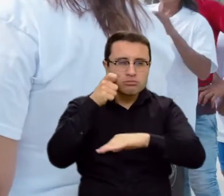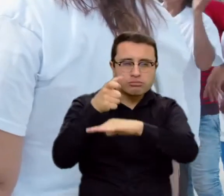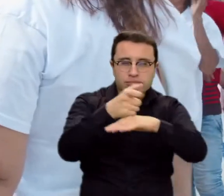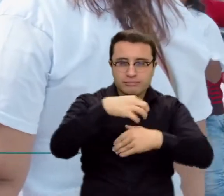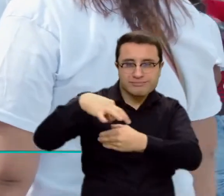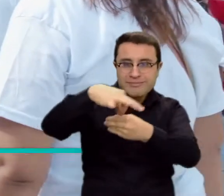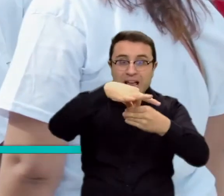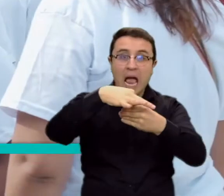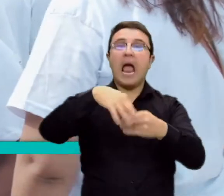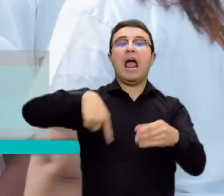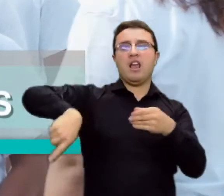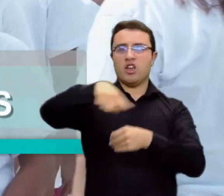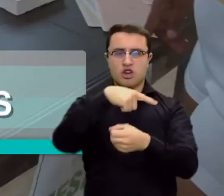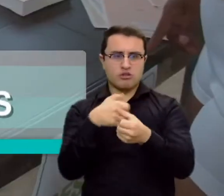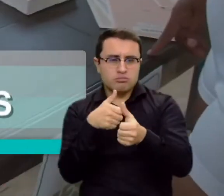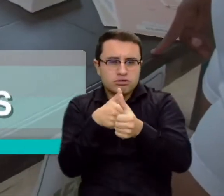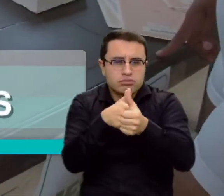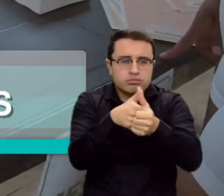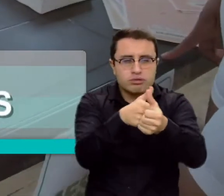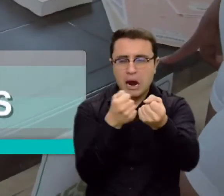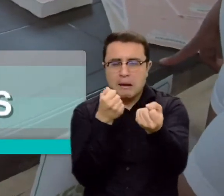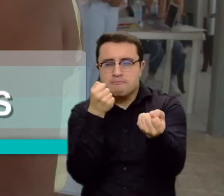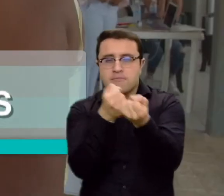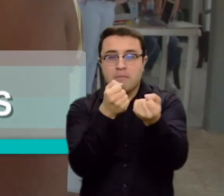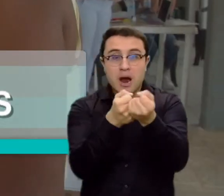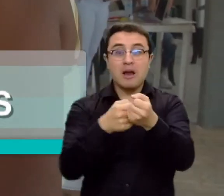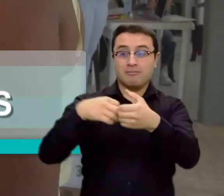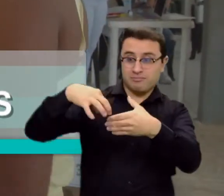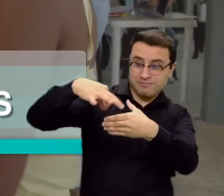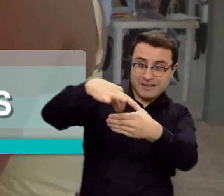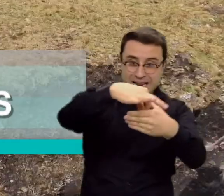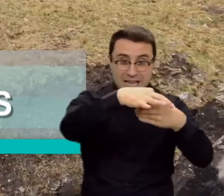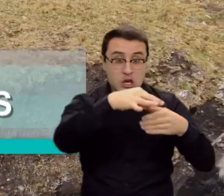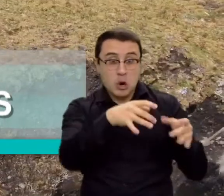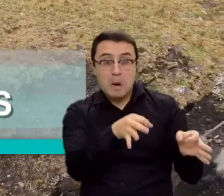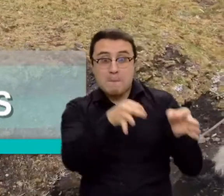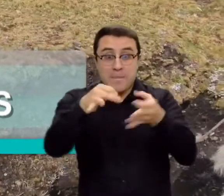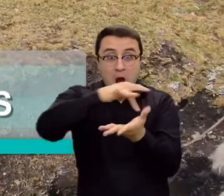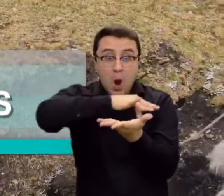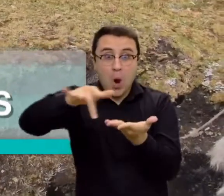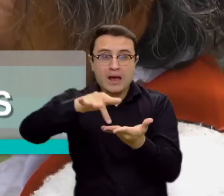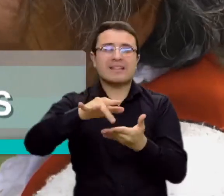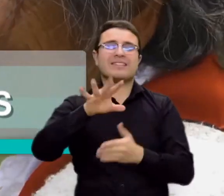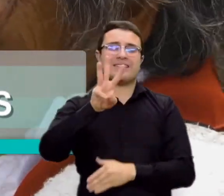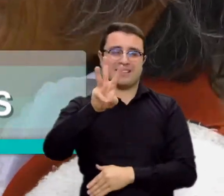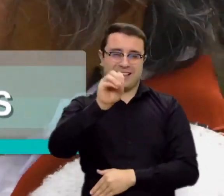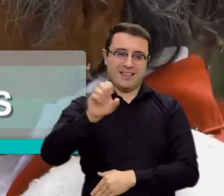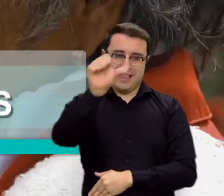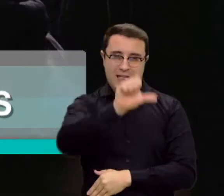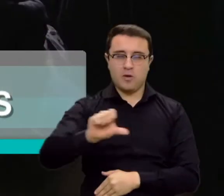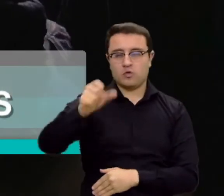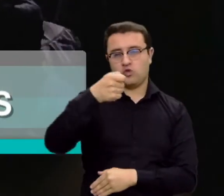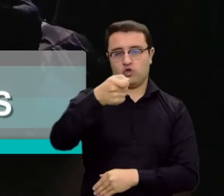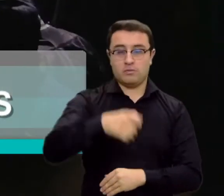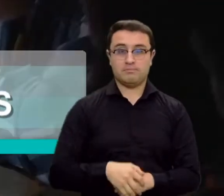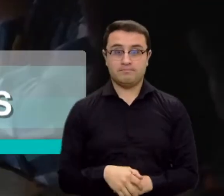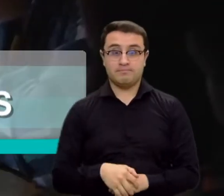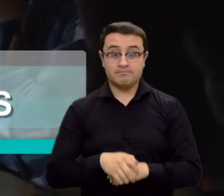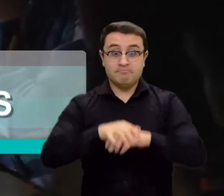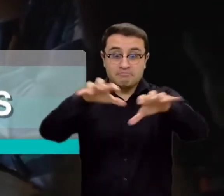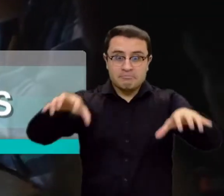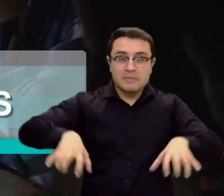electoral MOE estará acompañando y apoyando el desarrollo de las elecciones atípicas del próximo 30 de agosto,